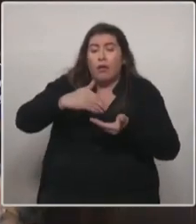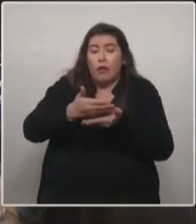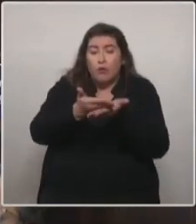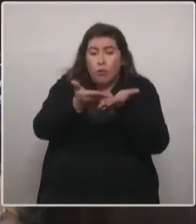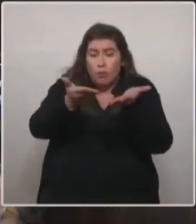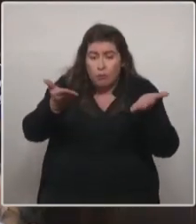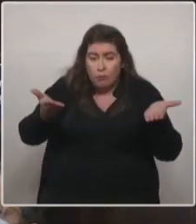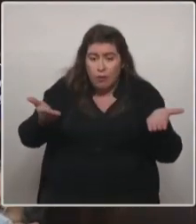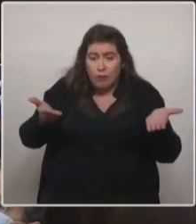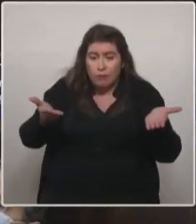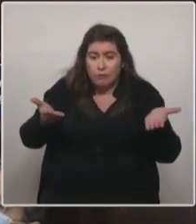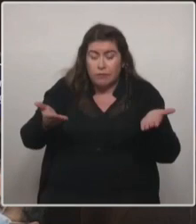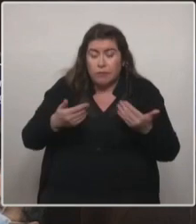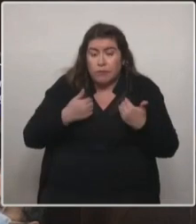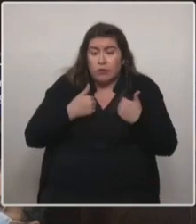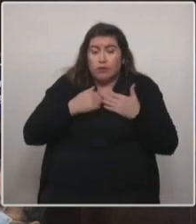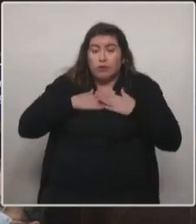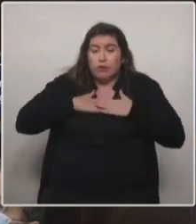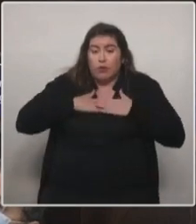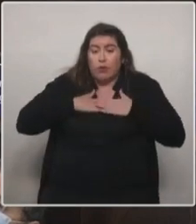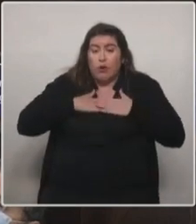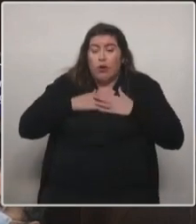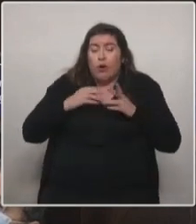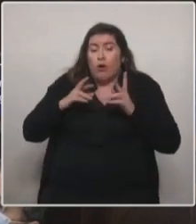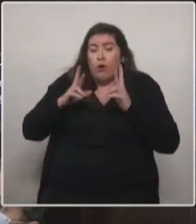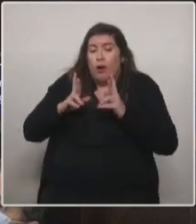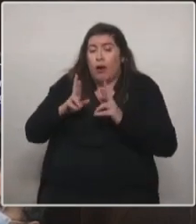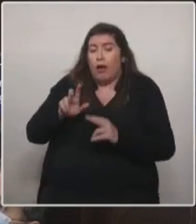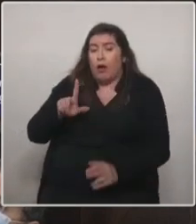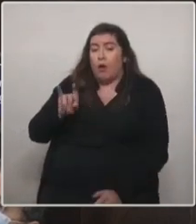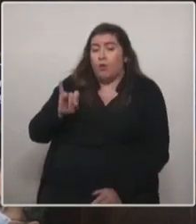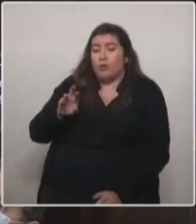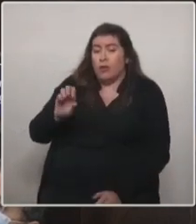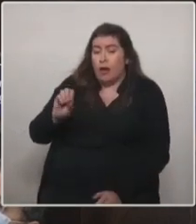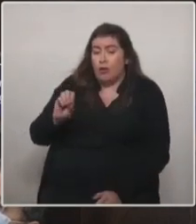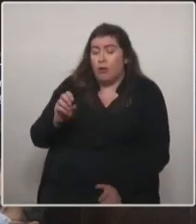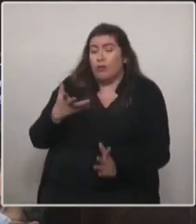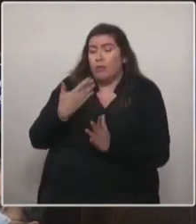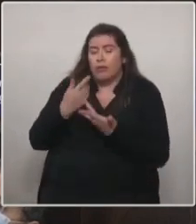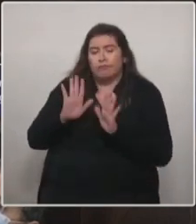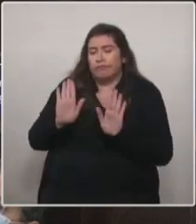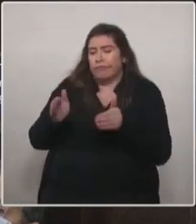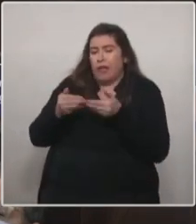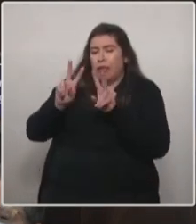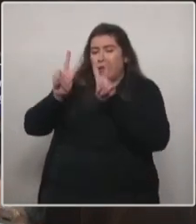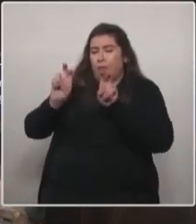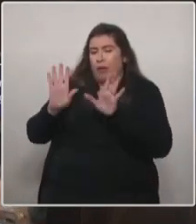Y al menos yo, y espero que Luciano también, demos por cerrado esta situación.